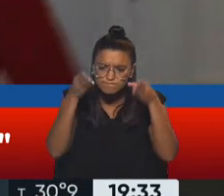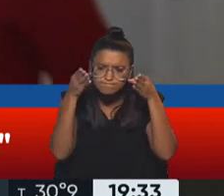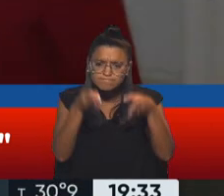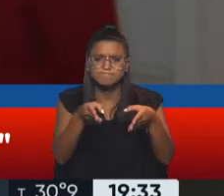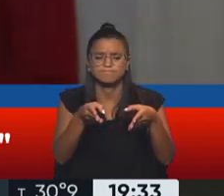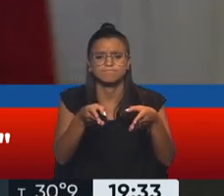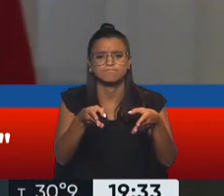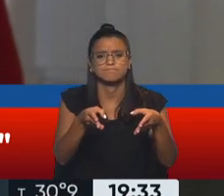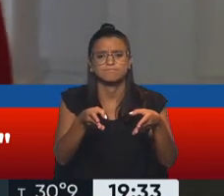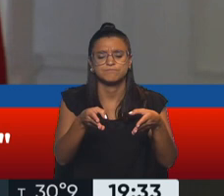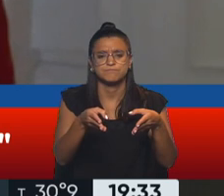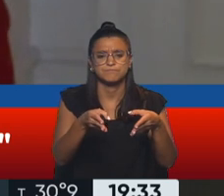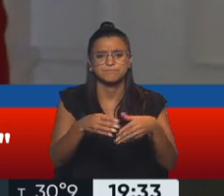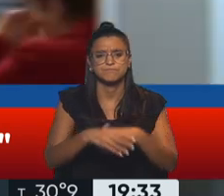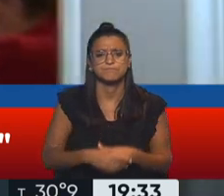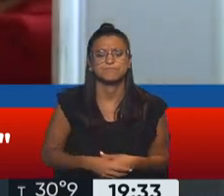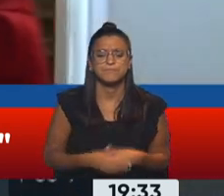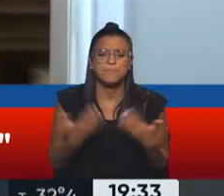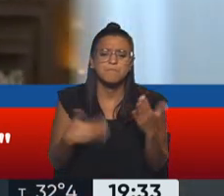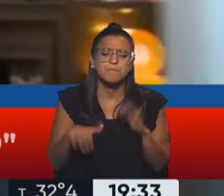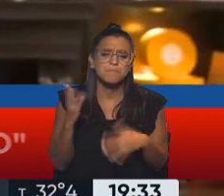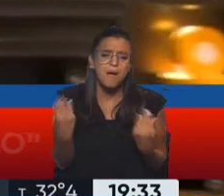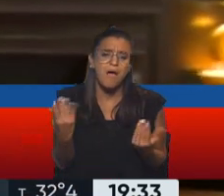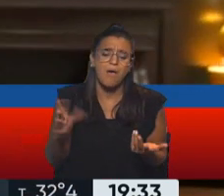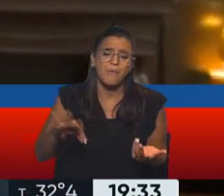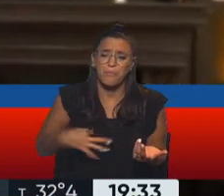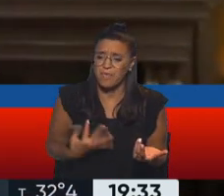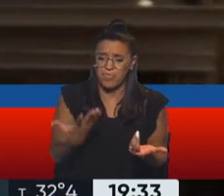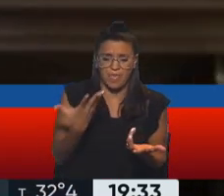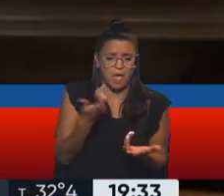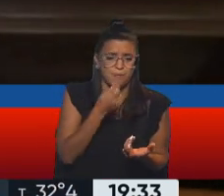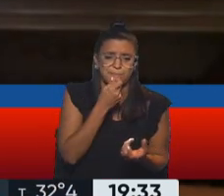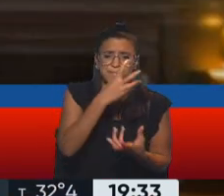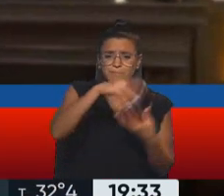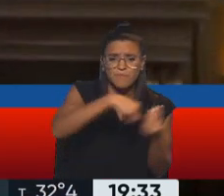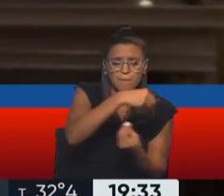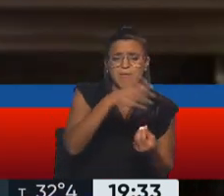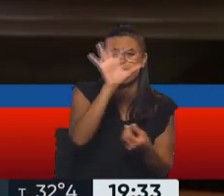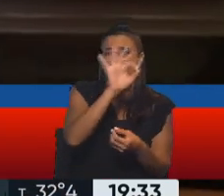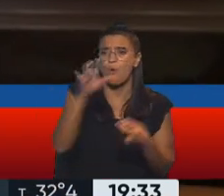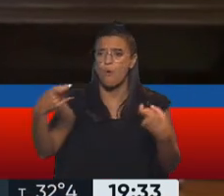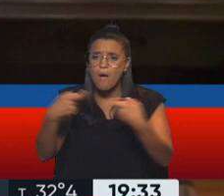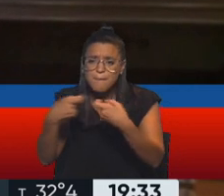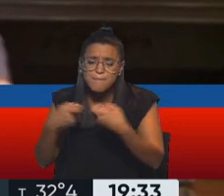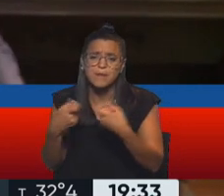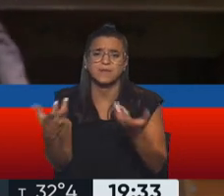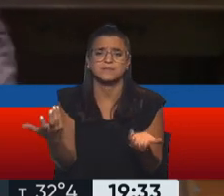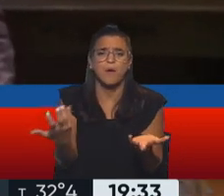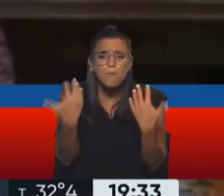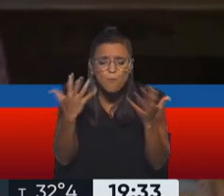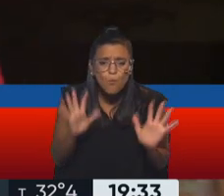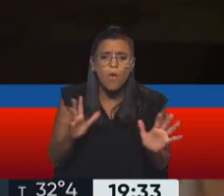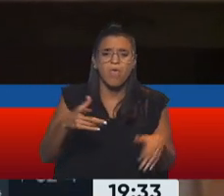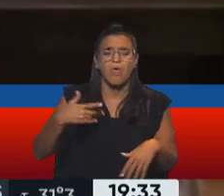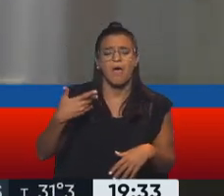en todo lo que significa la vida cotidiana de una familia y una empresa, que se pueda dinamizar el sistema